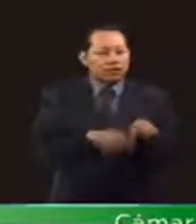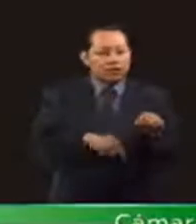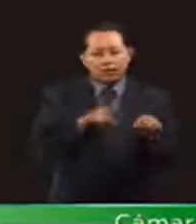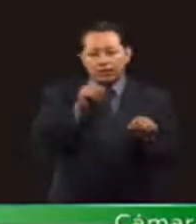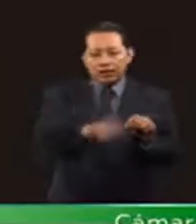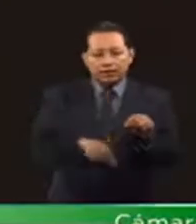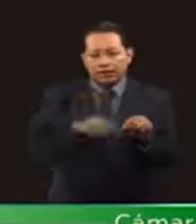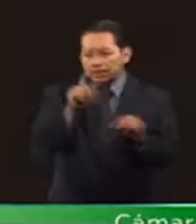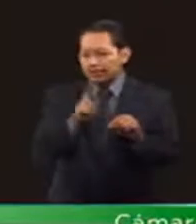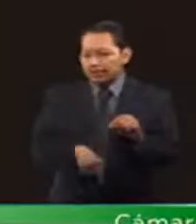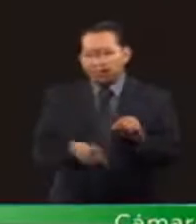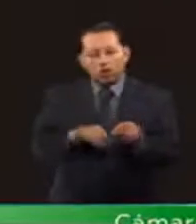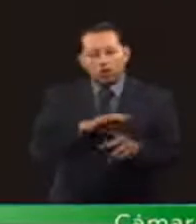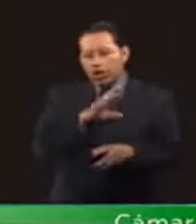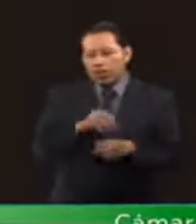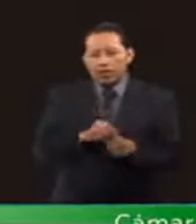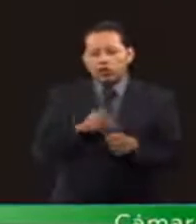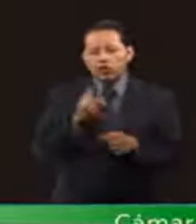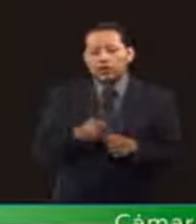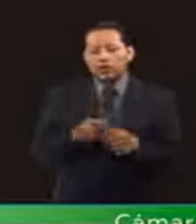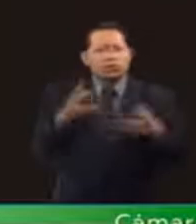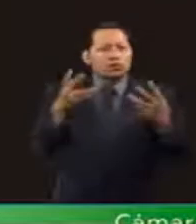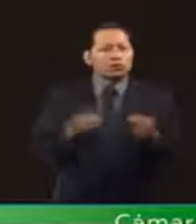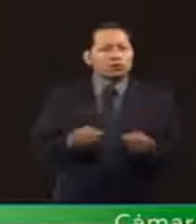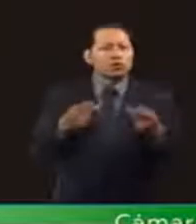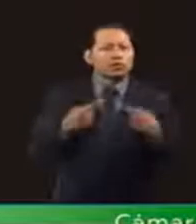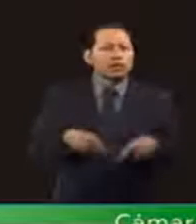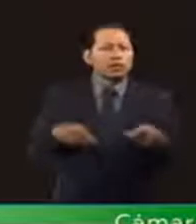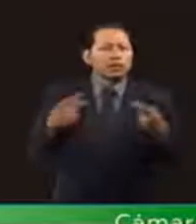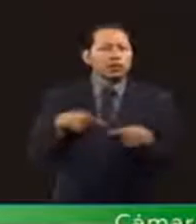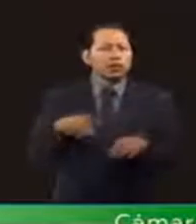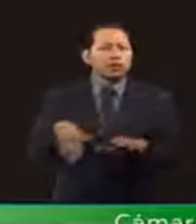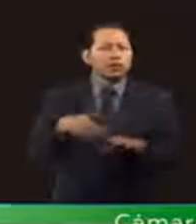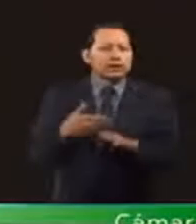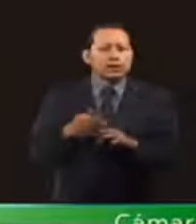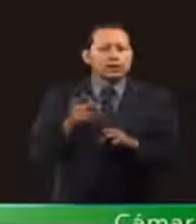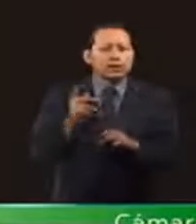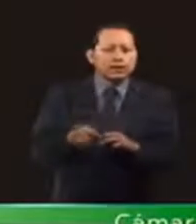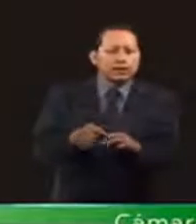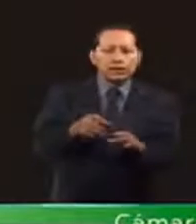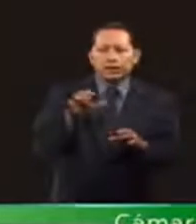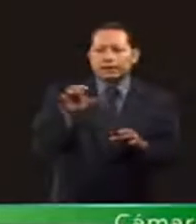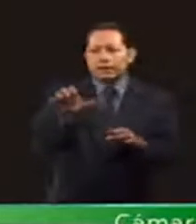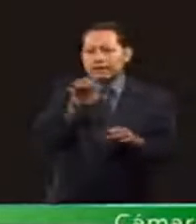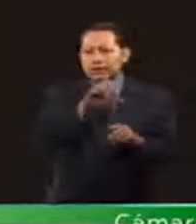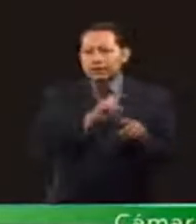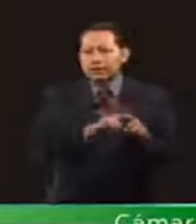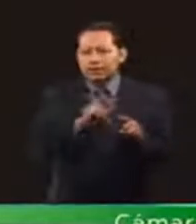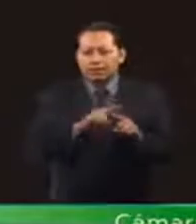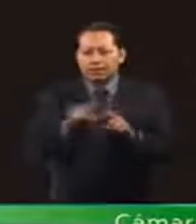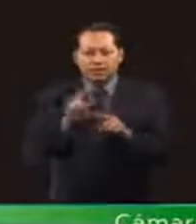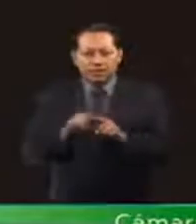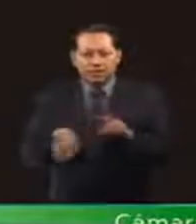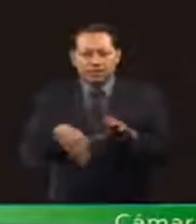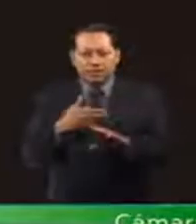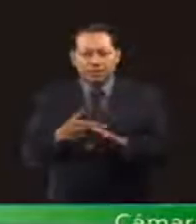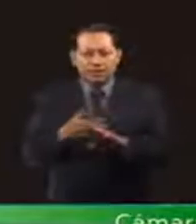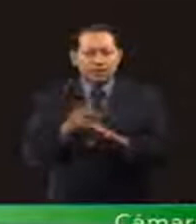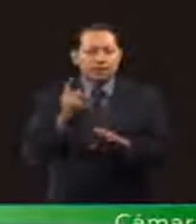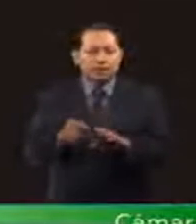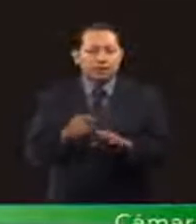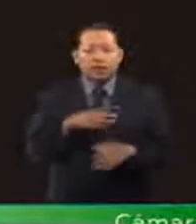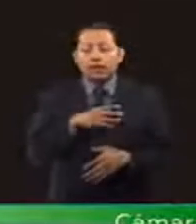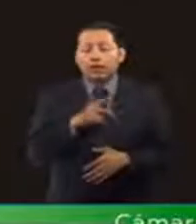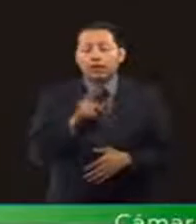afectando a miles de personas de muy distintos sectores, extinguiendo